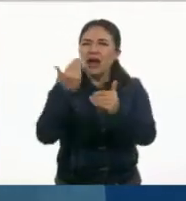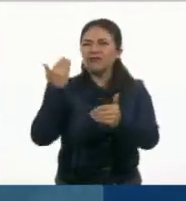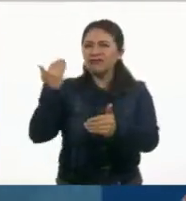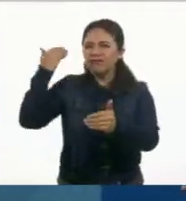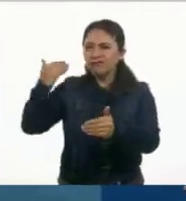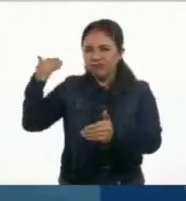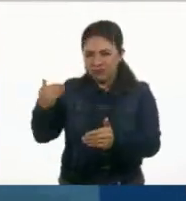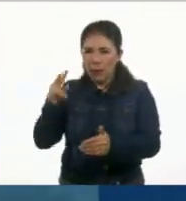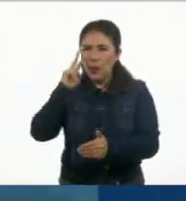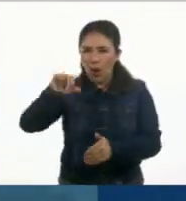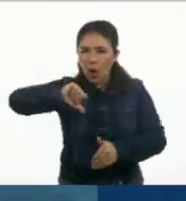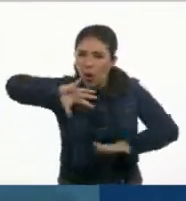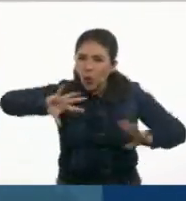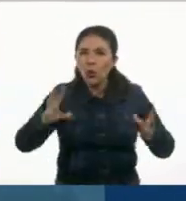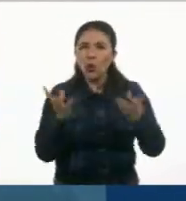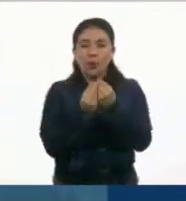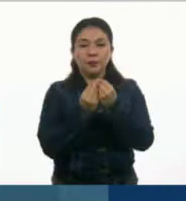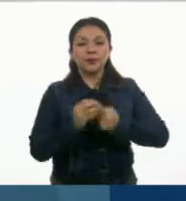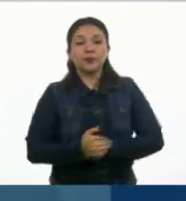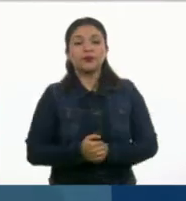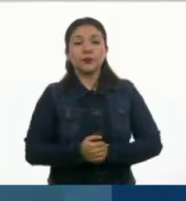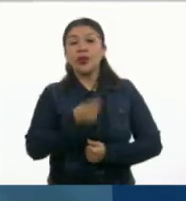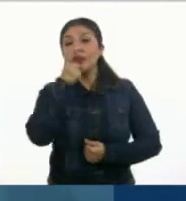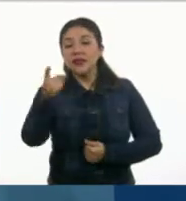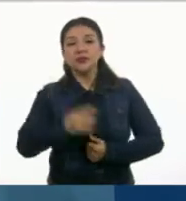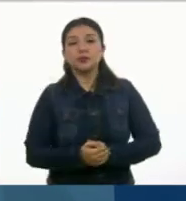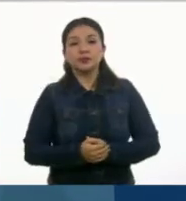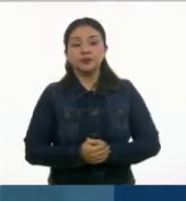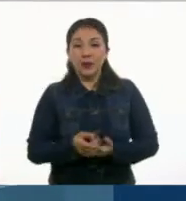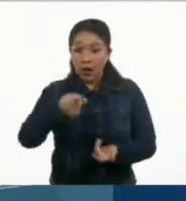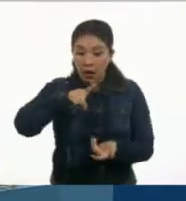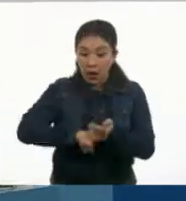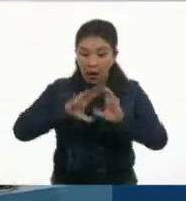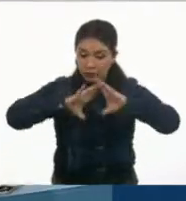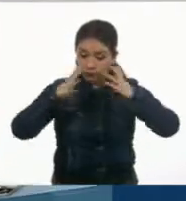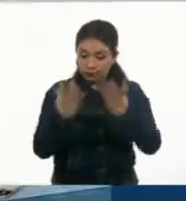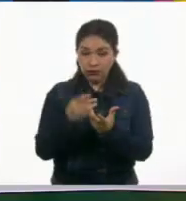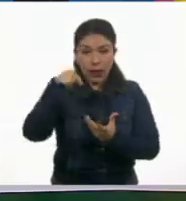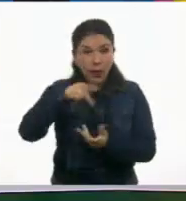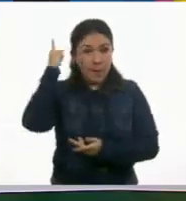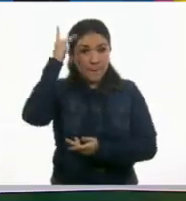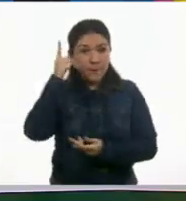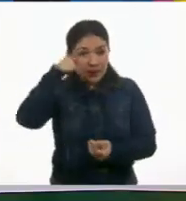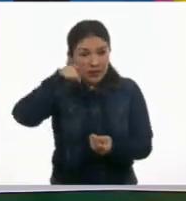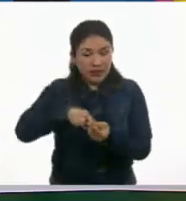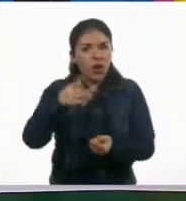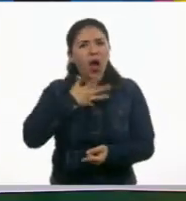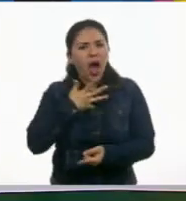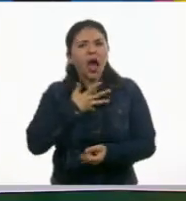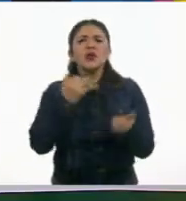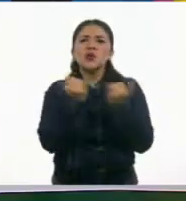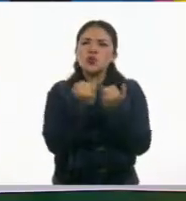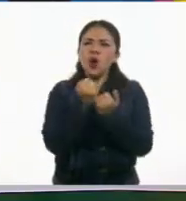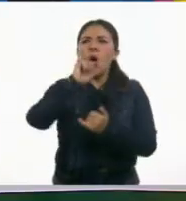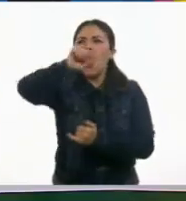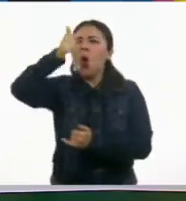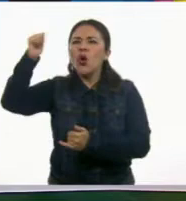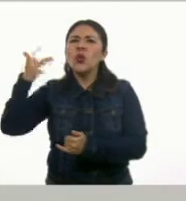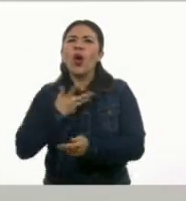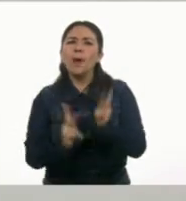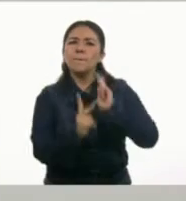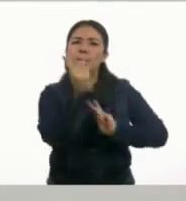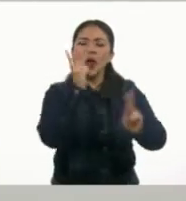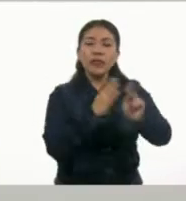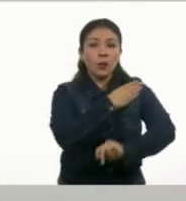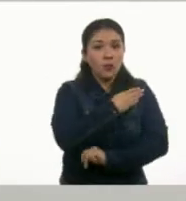vamos a verlo. Dice, sobre el planeta del principito, había, como en todos los planetas, hierbas buenas y hierbas malas.